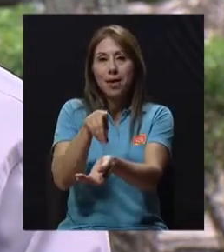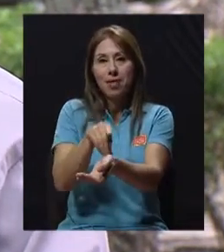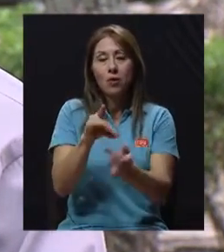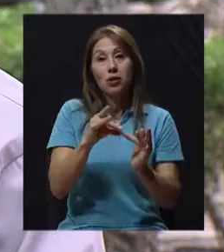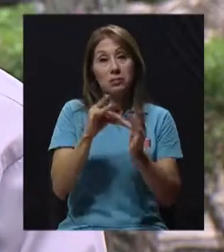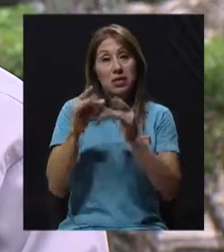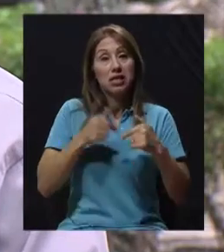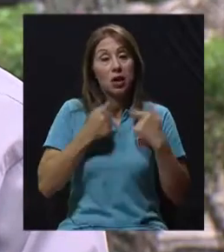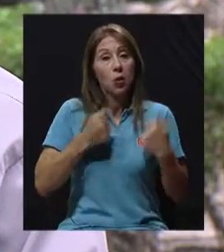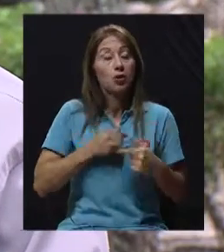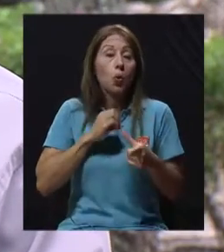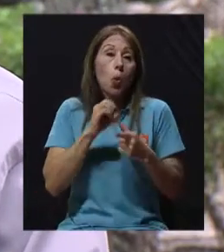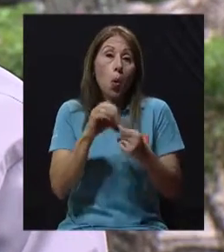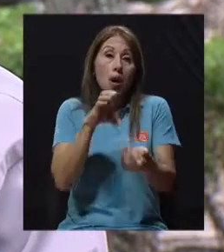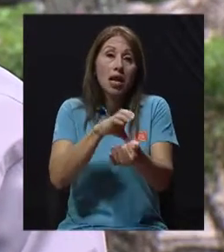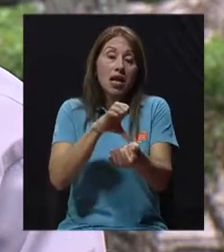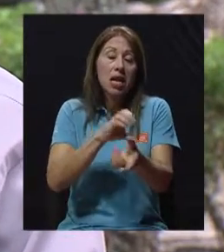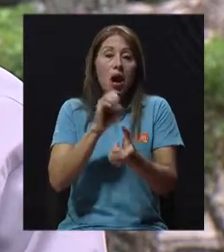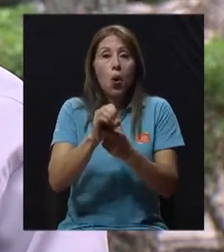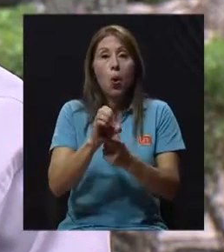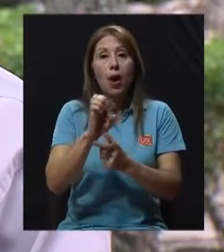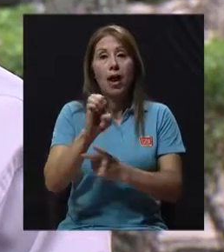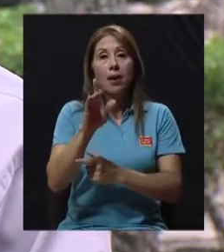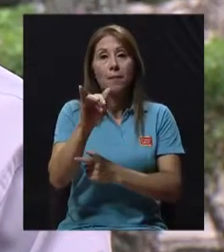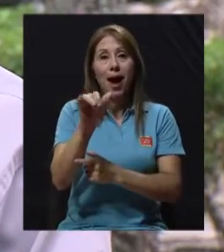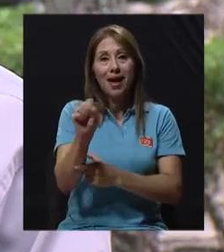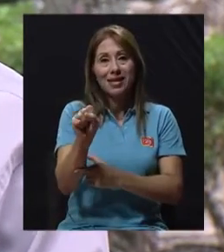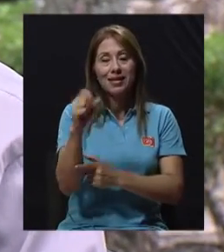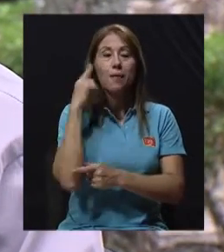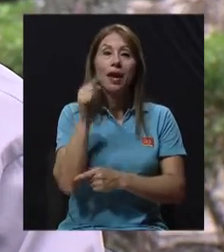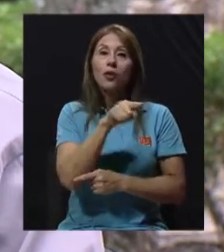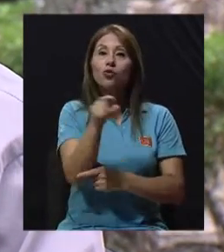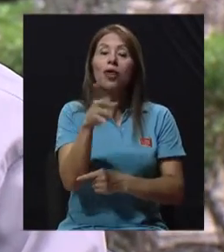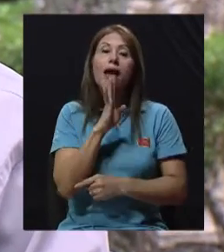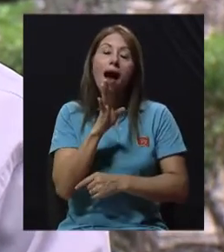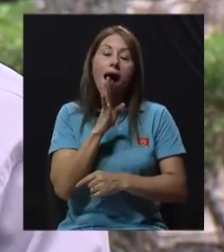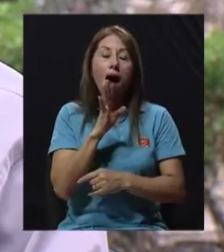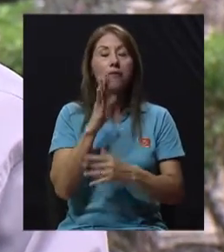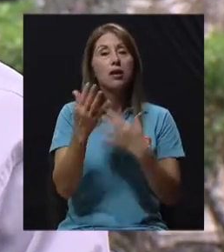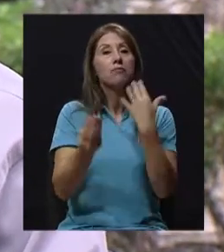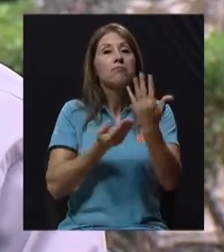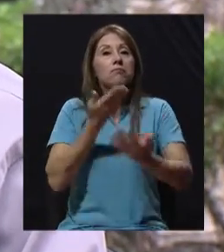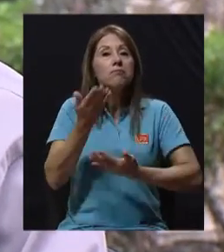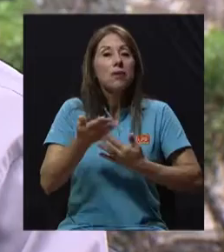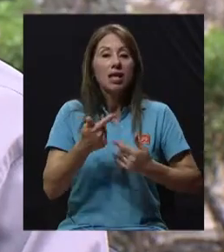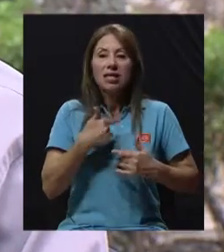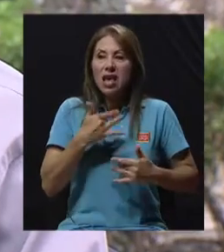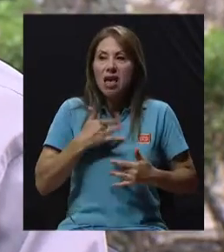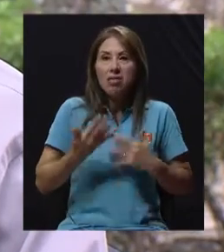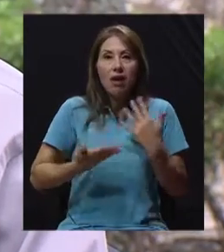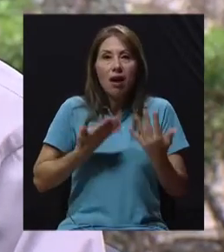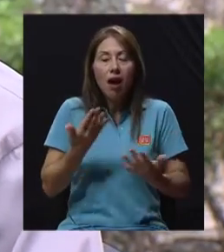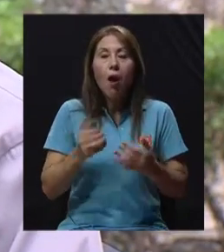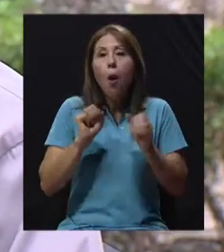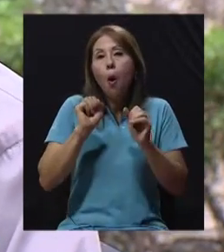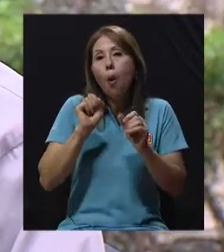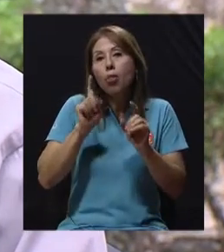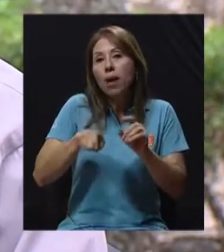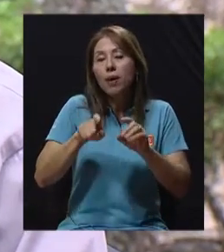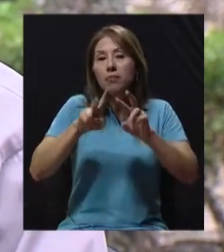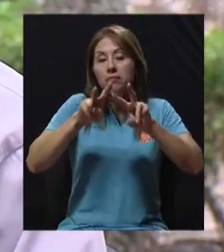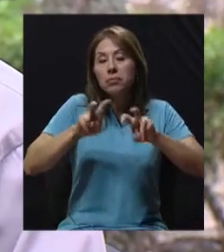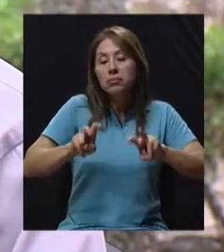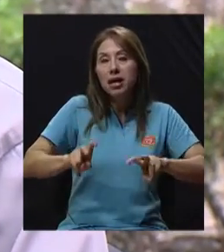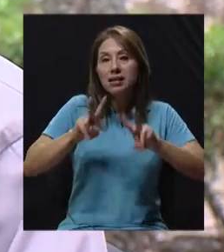clínica o a un cardiólogo para poder evaluar inicialmente cuál es el riesgo que usted tiene, los síntomas que tiene y si realmente amerita hacerle más